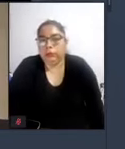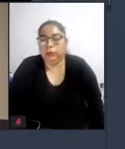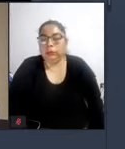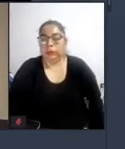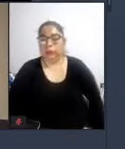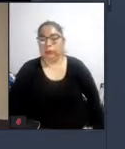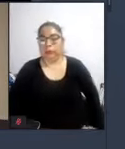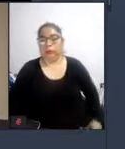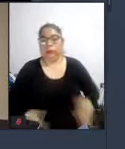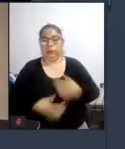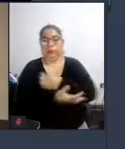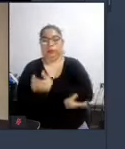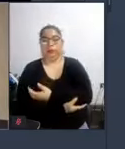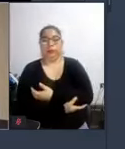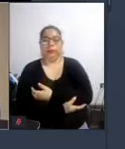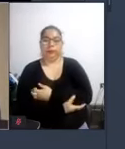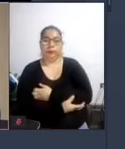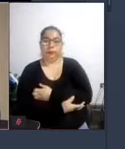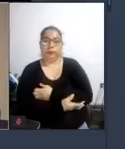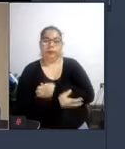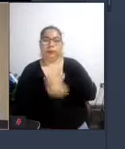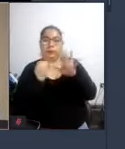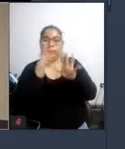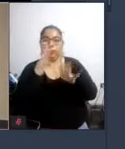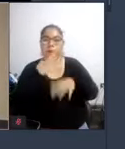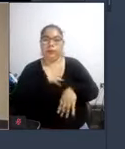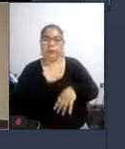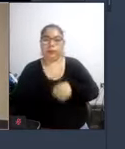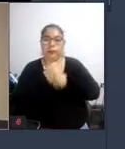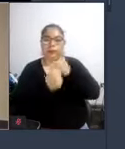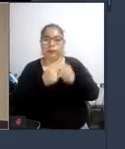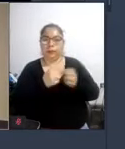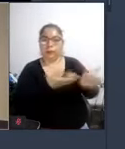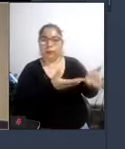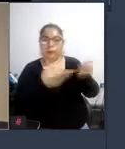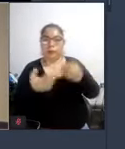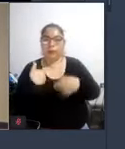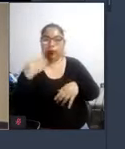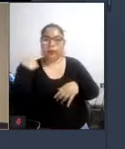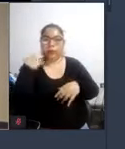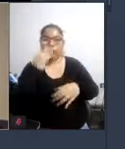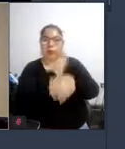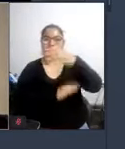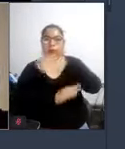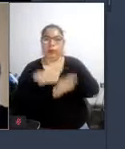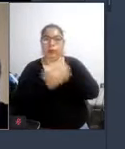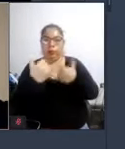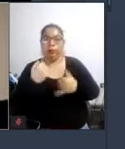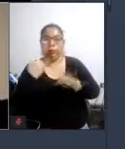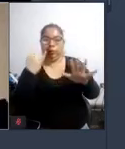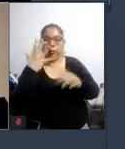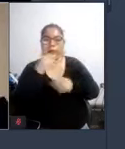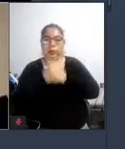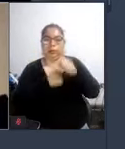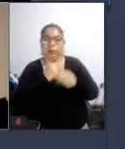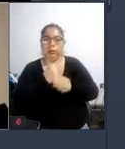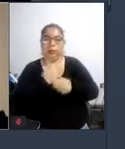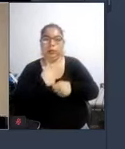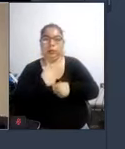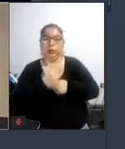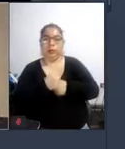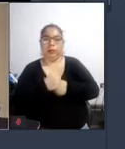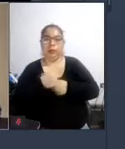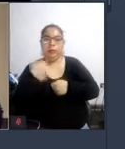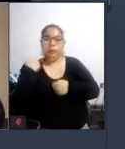hola hace una semana cumplí 65 años de haber adquirido mi discapacidad o sea yo tengo 65 años y hace 65 años que tengo